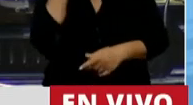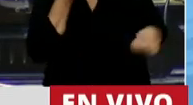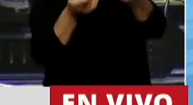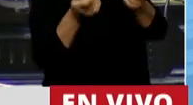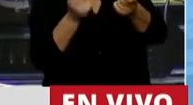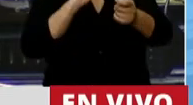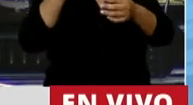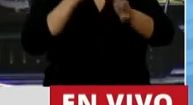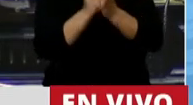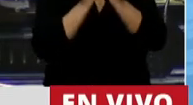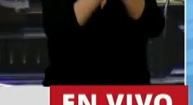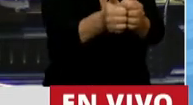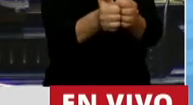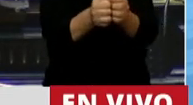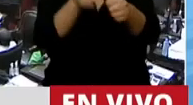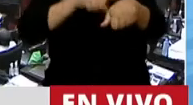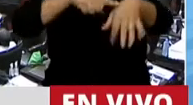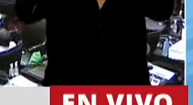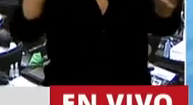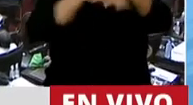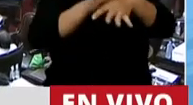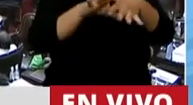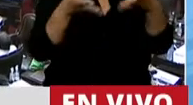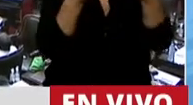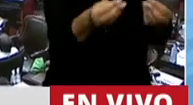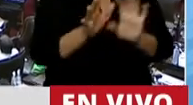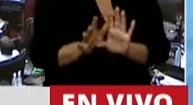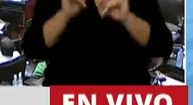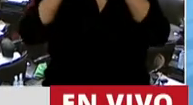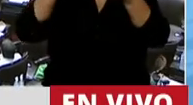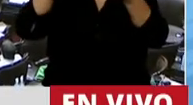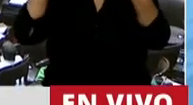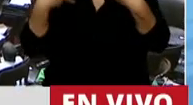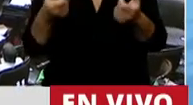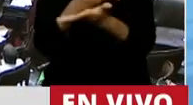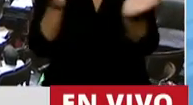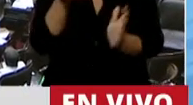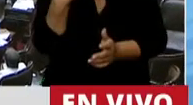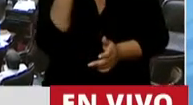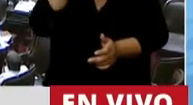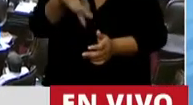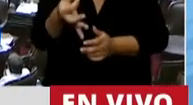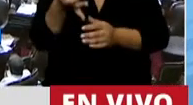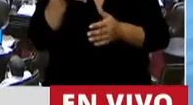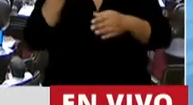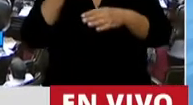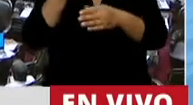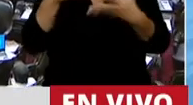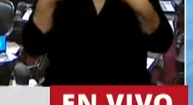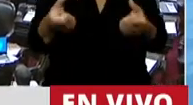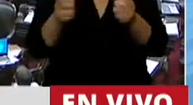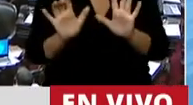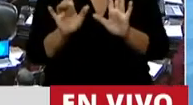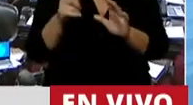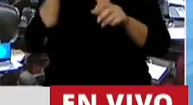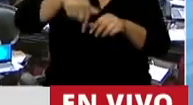presente y llegue a tiempo? En tercer lugar, por un tema de salud pública. Todos acá sabemos que es un tema de acceso a la salud. Y se